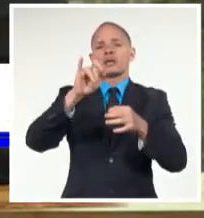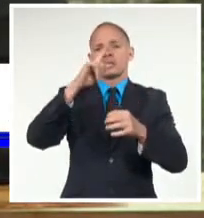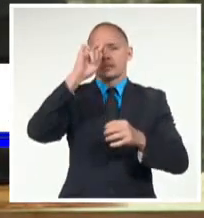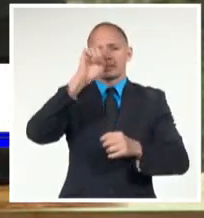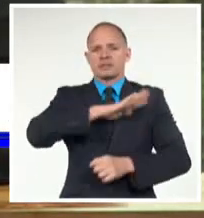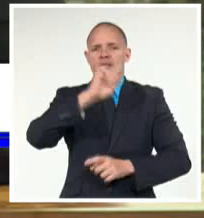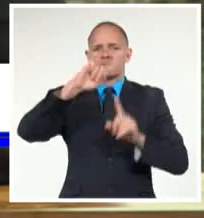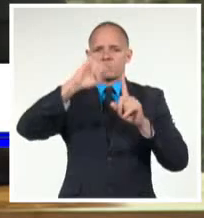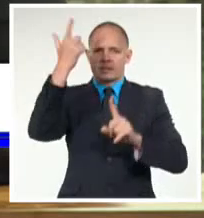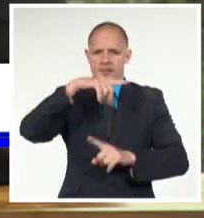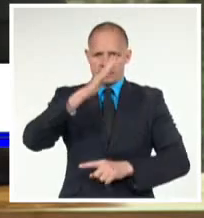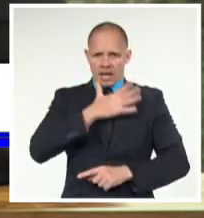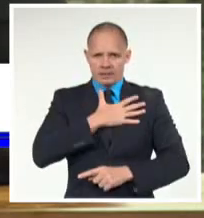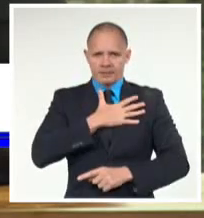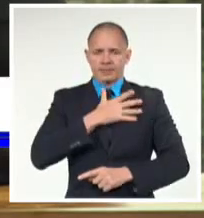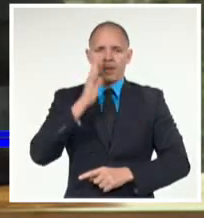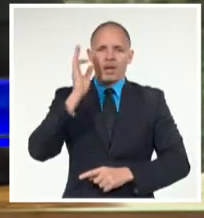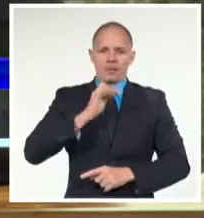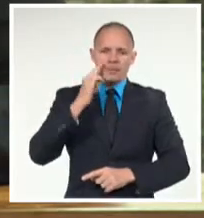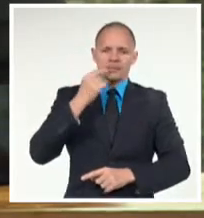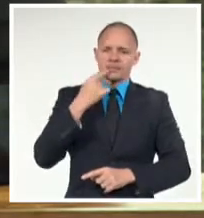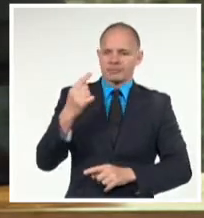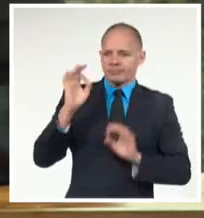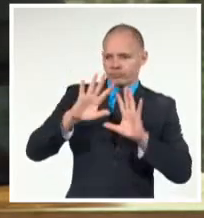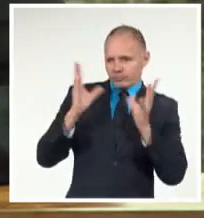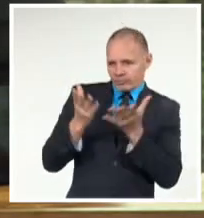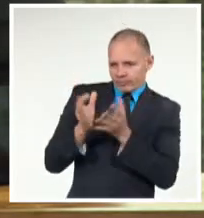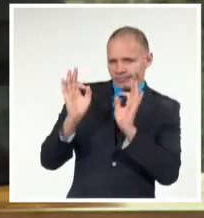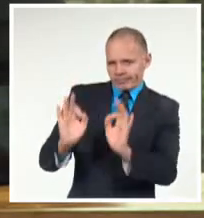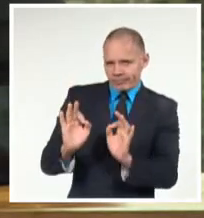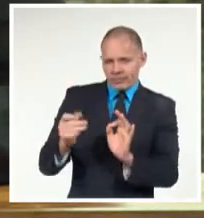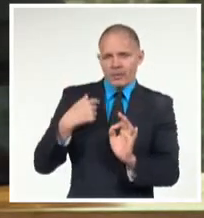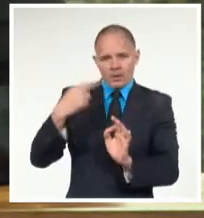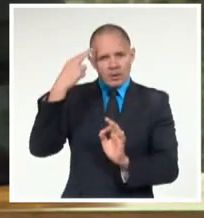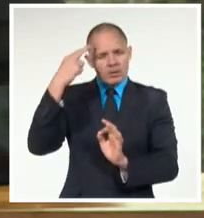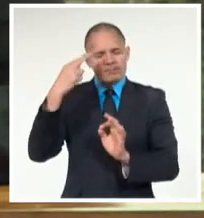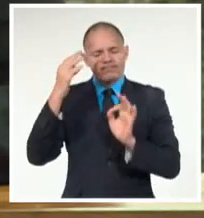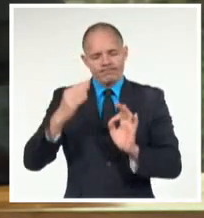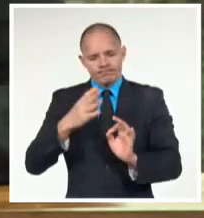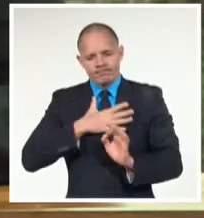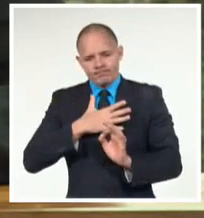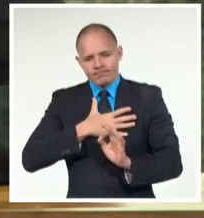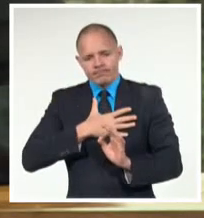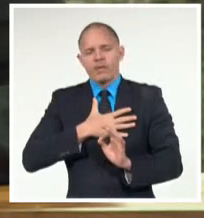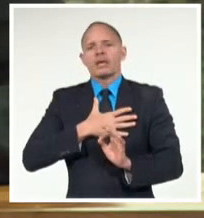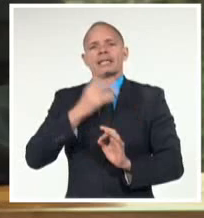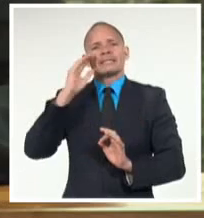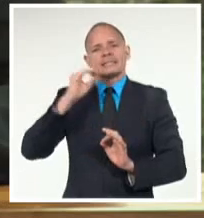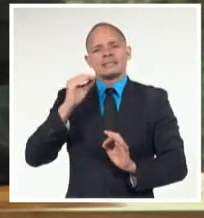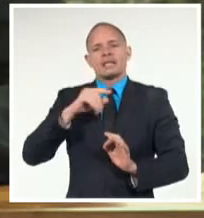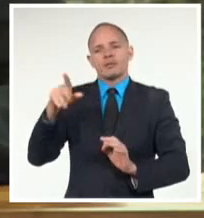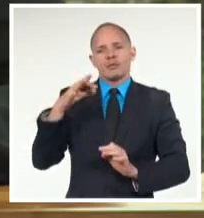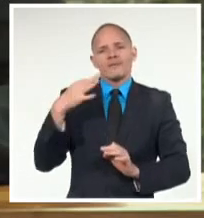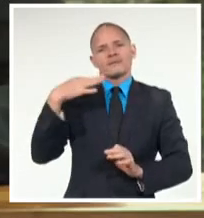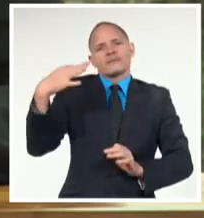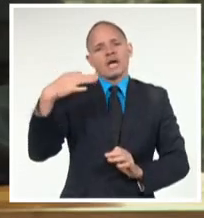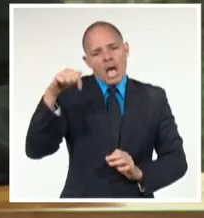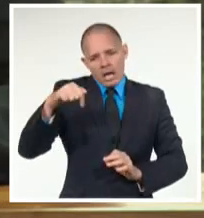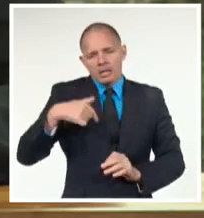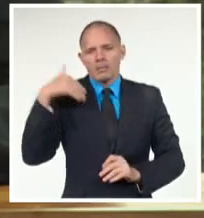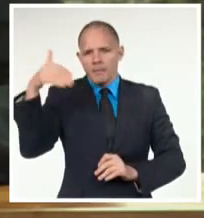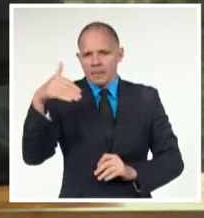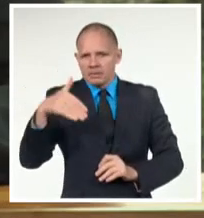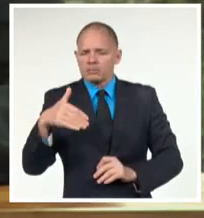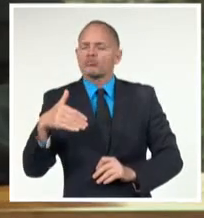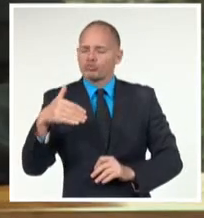Económico Euroasiático, estimados amigos. Me honra y entusiasma la invitación del gobierno de la República Kirguiza para participar en